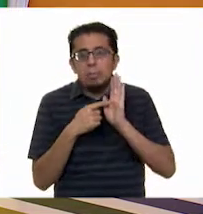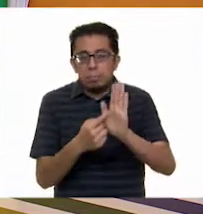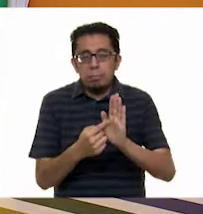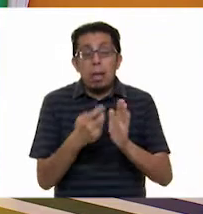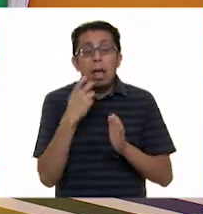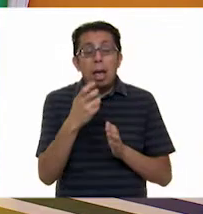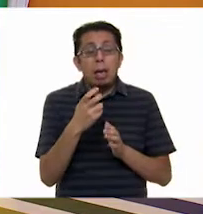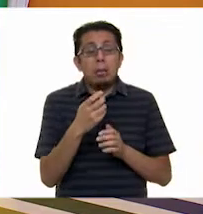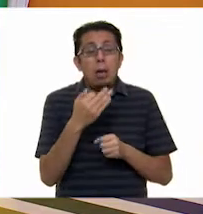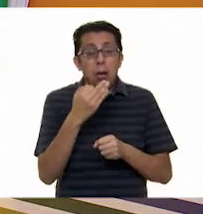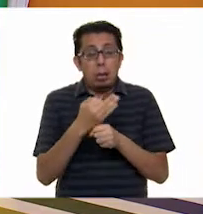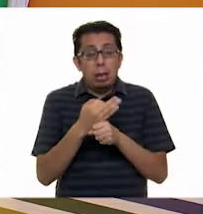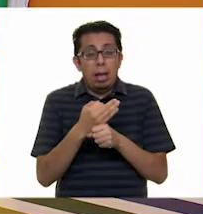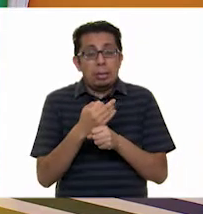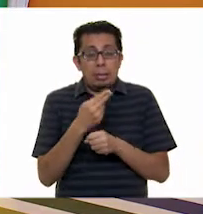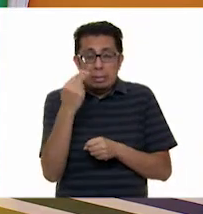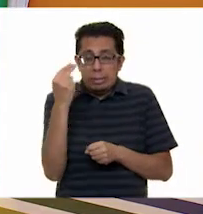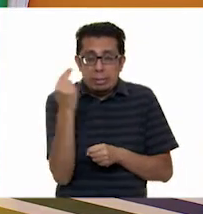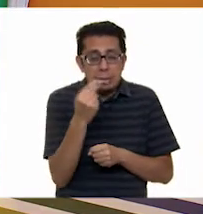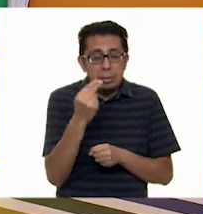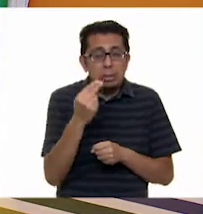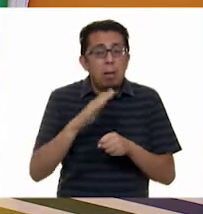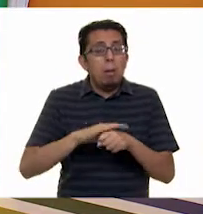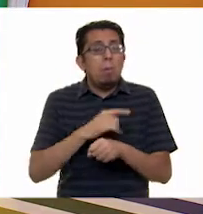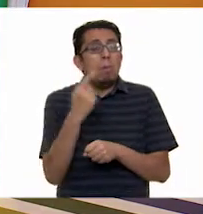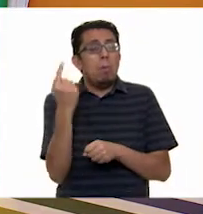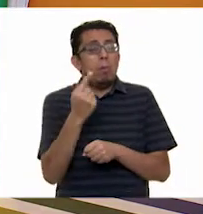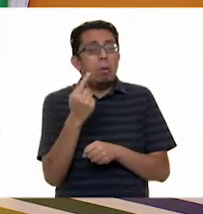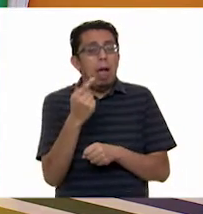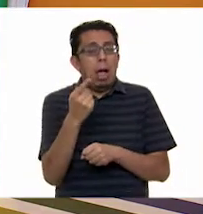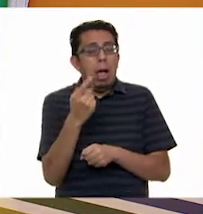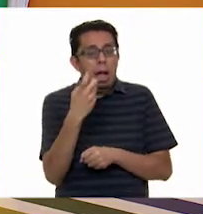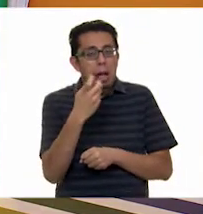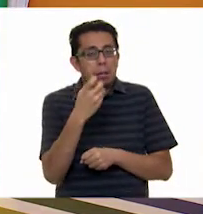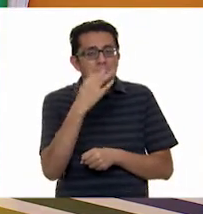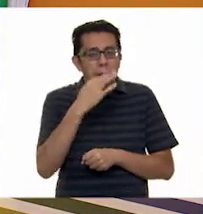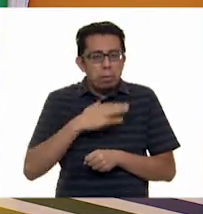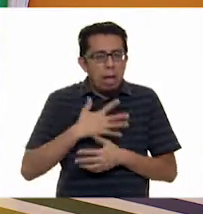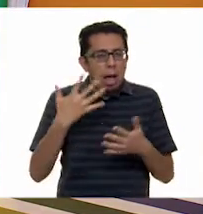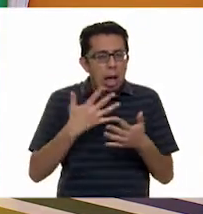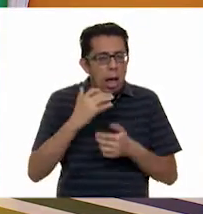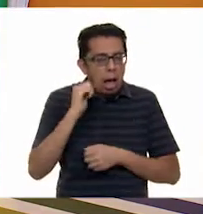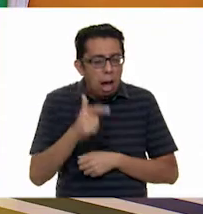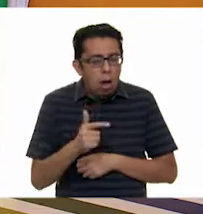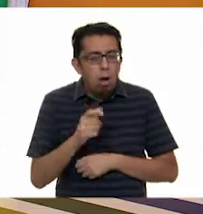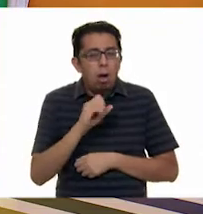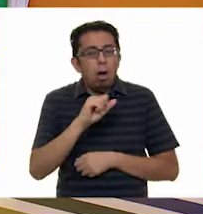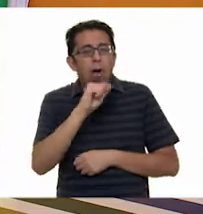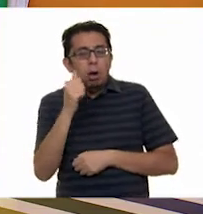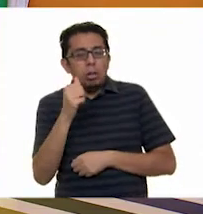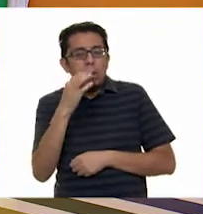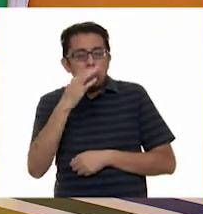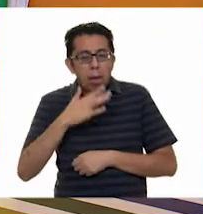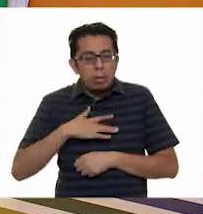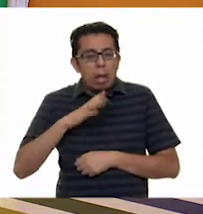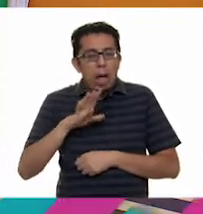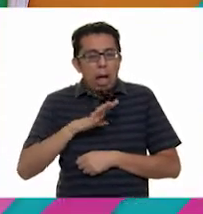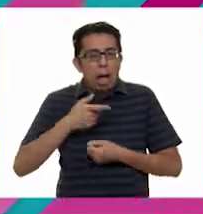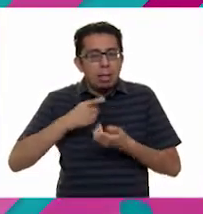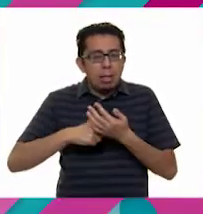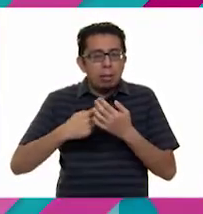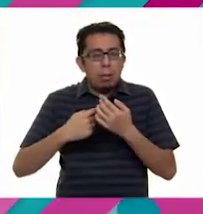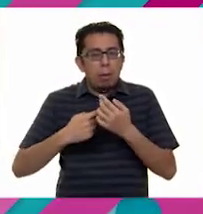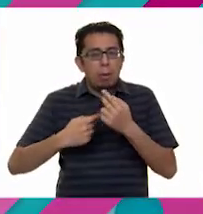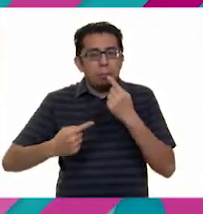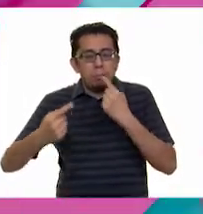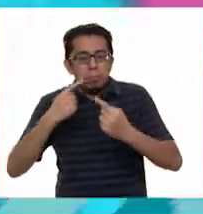partes. Es muy necesario porque unas nos indican algunas acciones, otras nos indican diálogos. Entonces, vamos a irlos identificando.